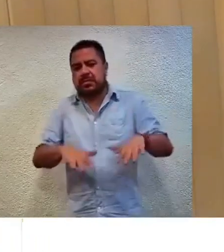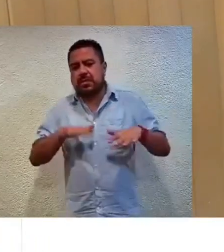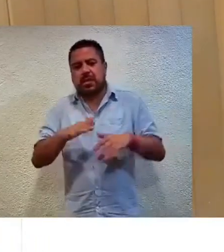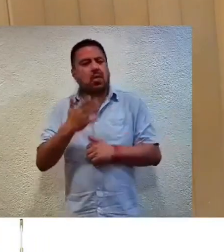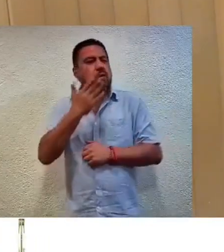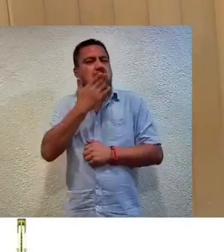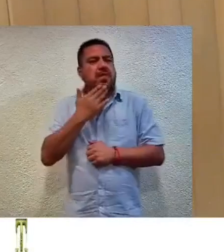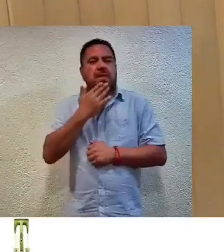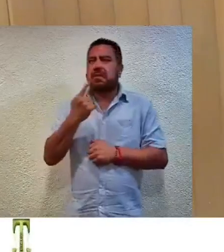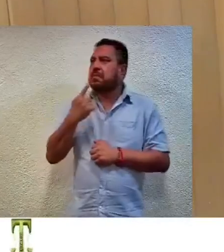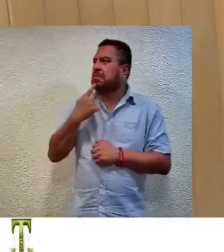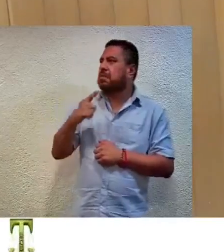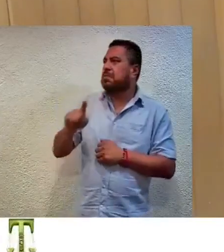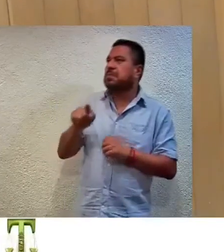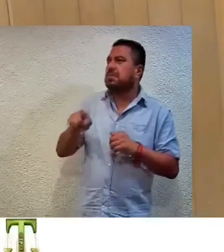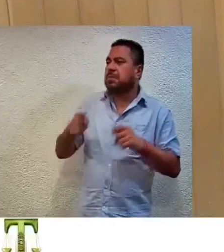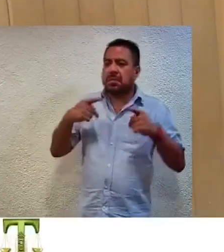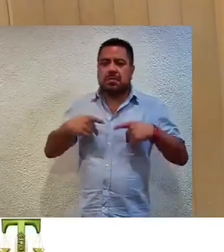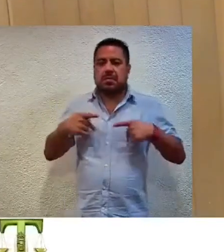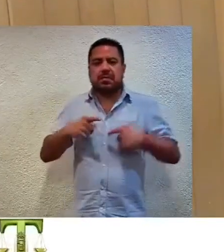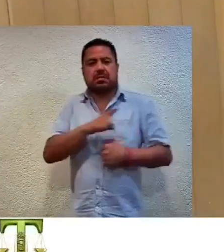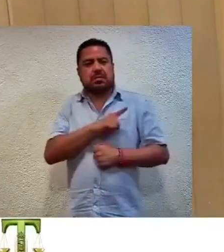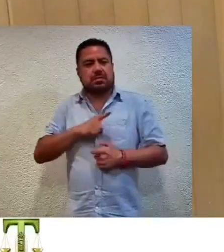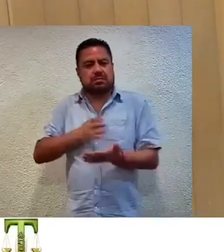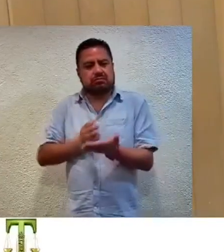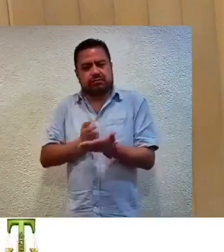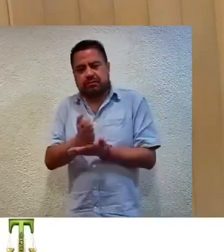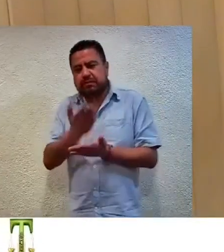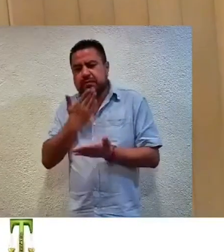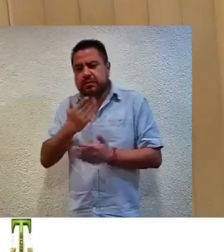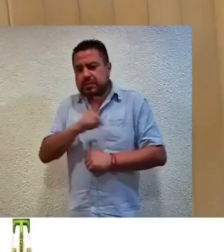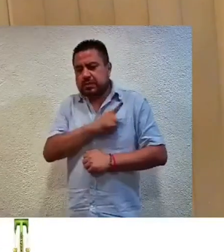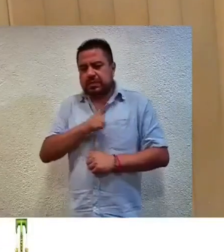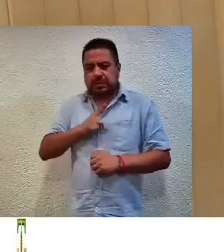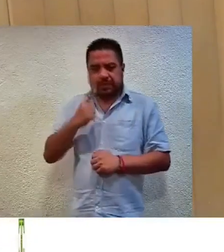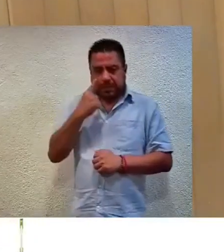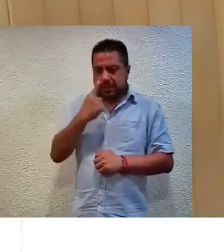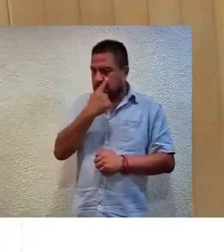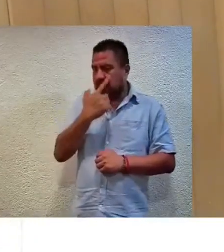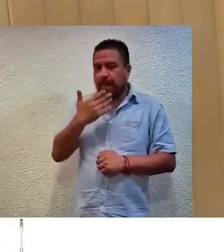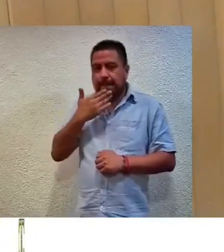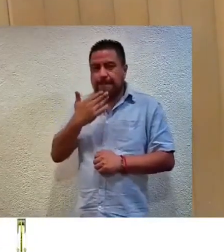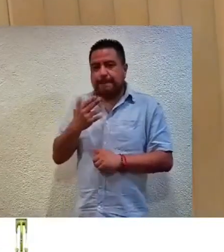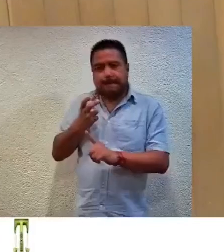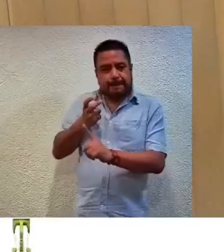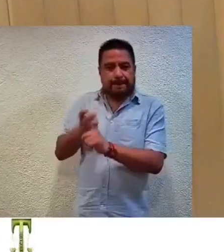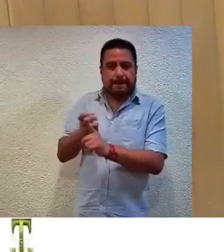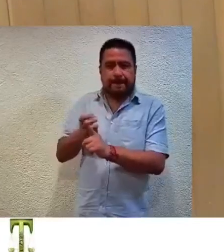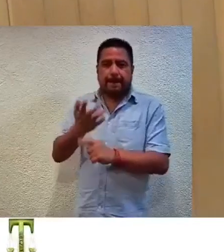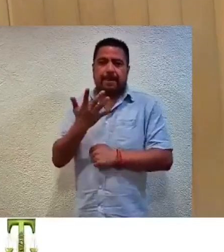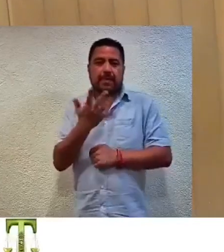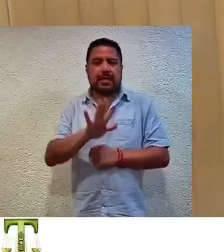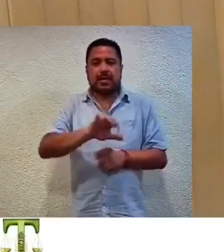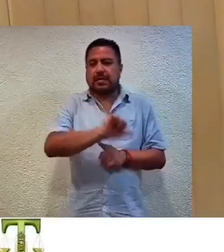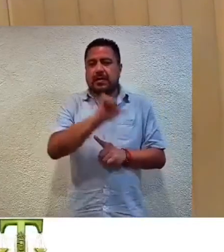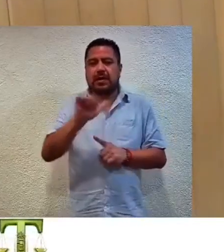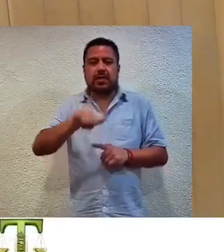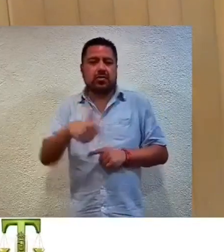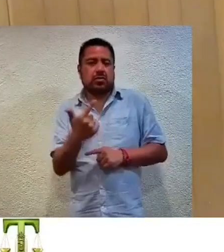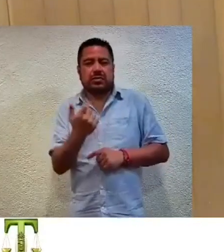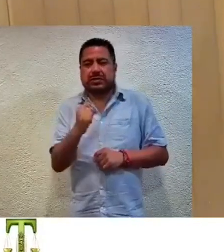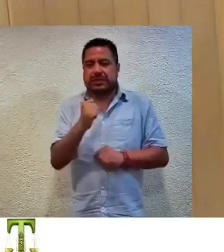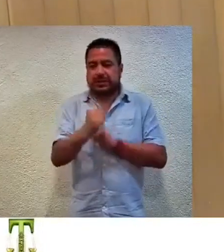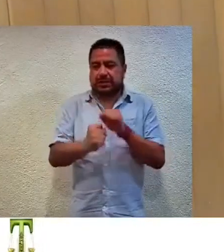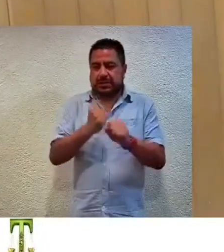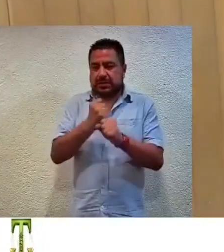sido impugnada por las partes, se encuentra firme y debe ser observada en sus términos. En ese sentido, del 10 al 12 de septiembre se fijó